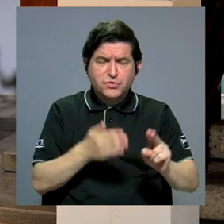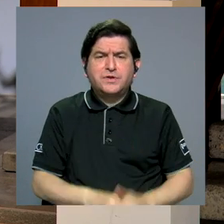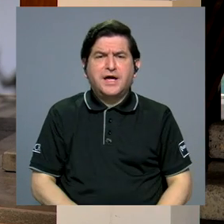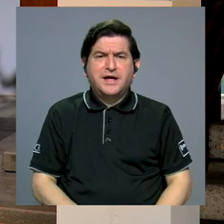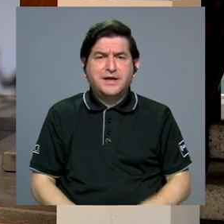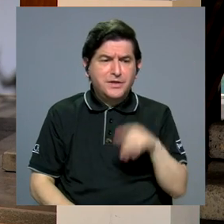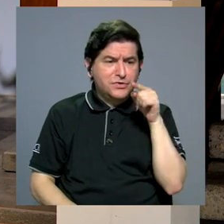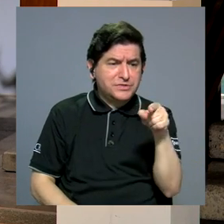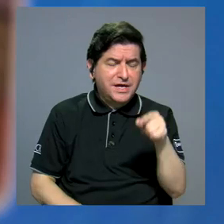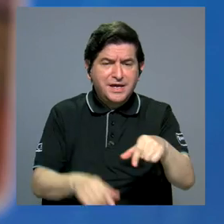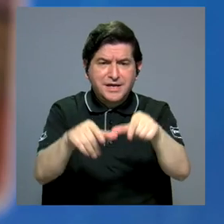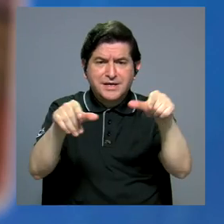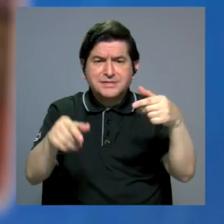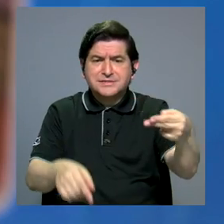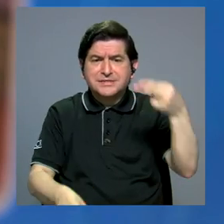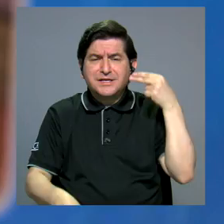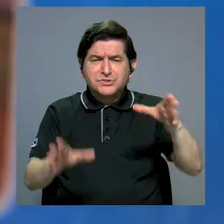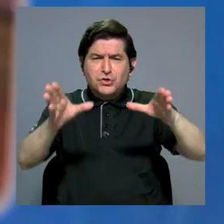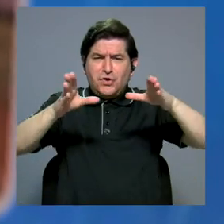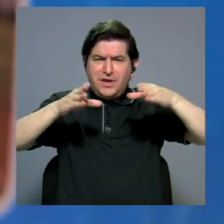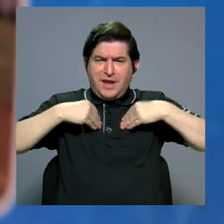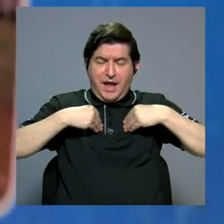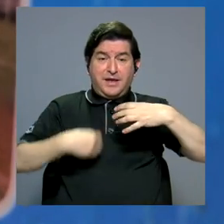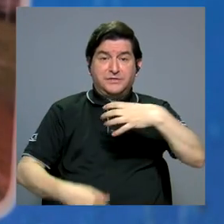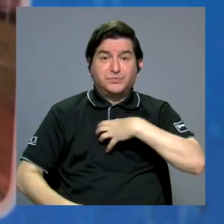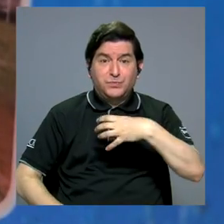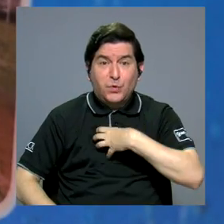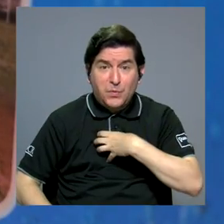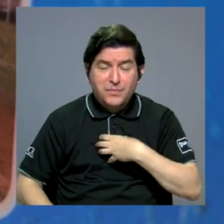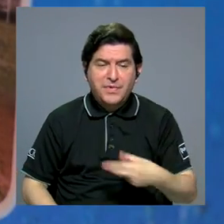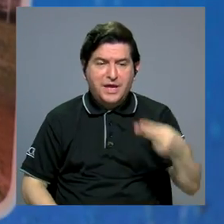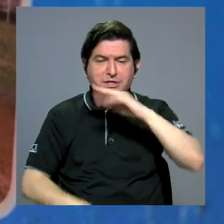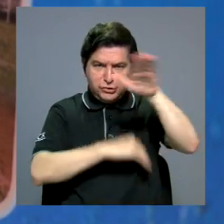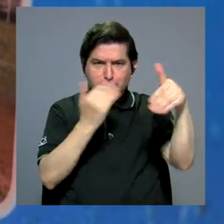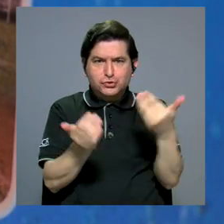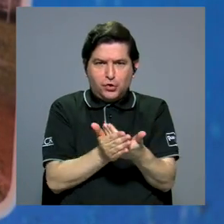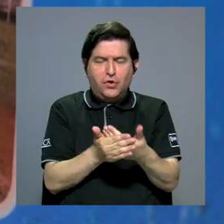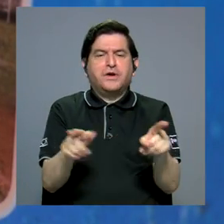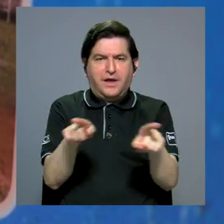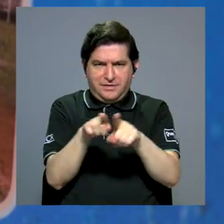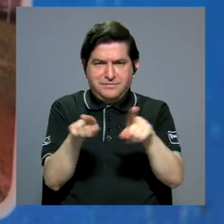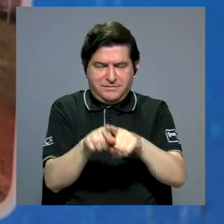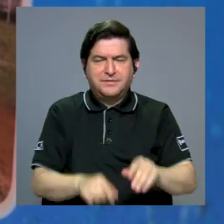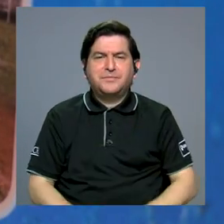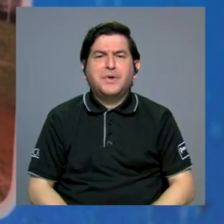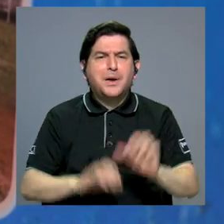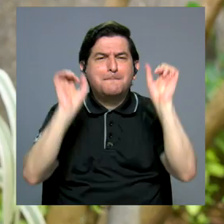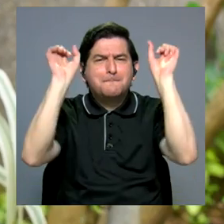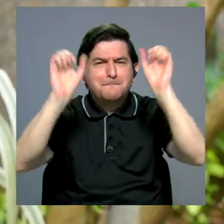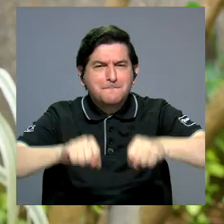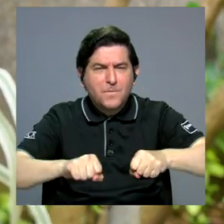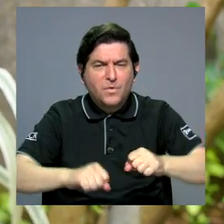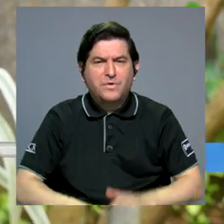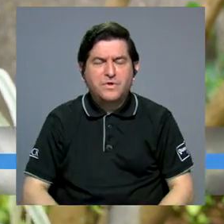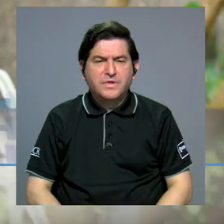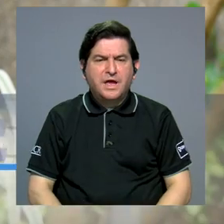se apropien de esta historia que es nuestra historia, la historia de todos. Y también que puedan